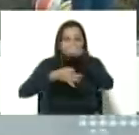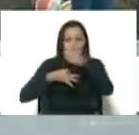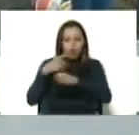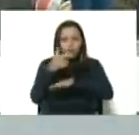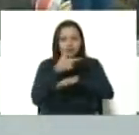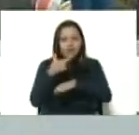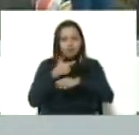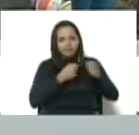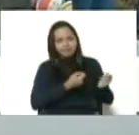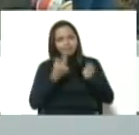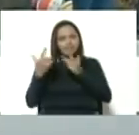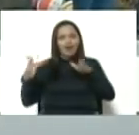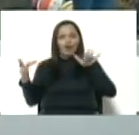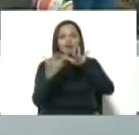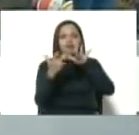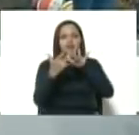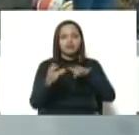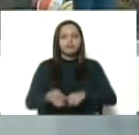¡Adelante!